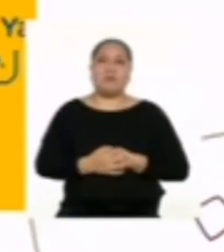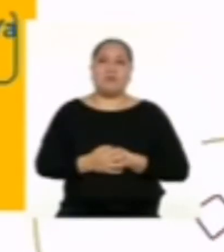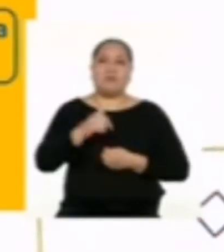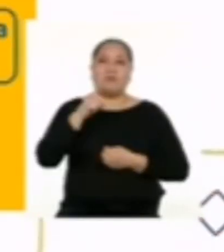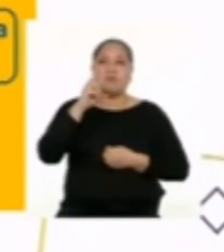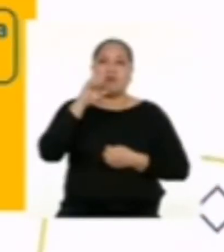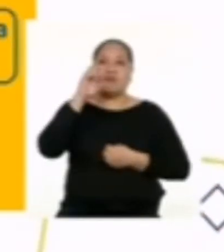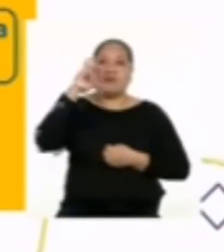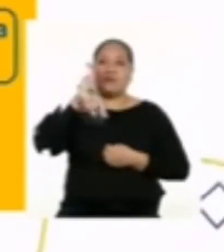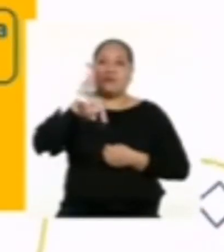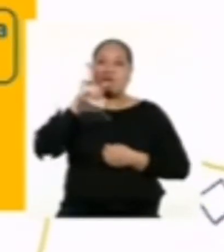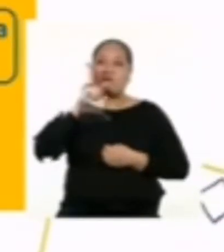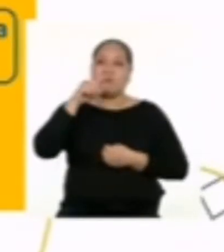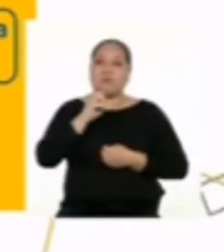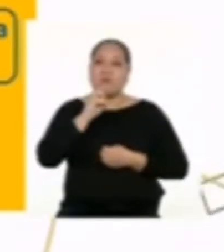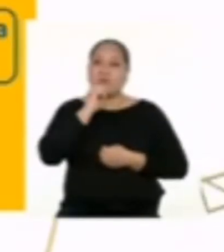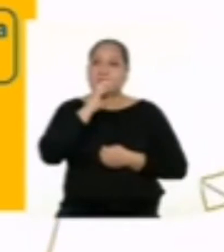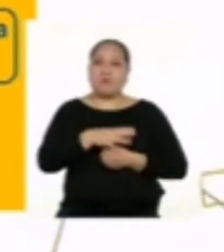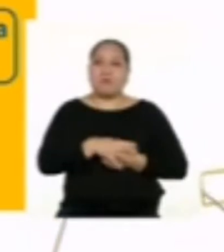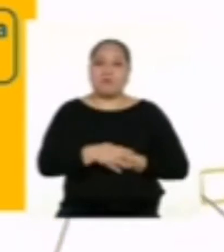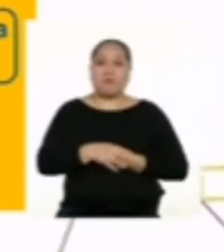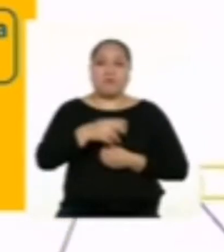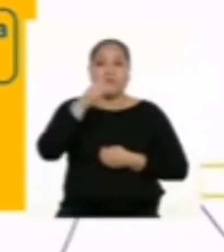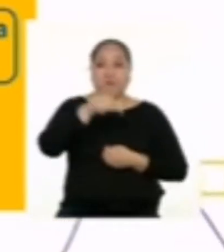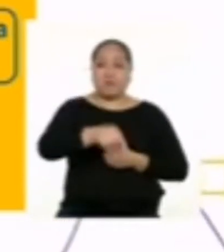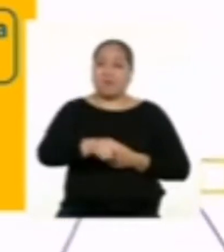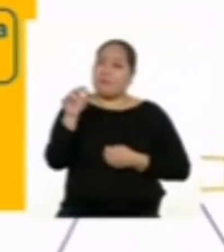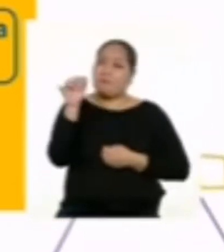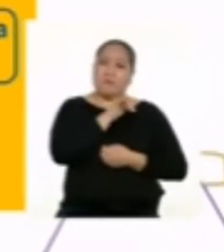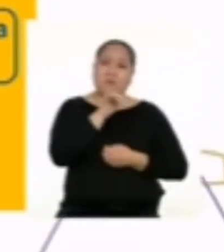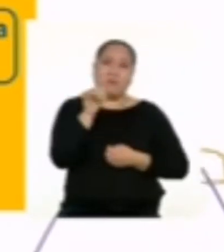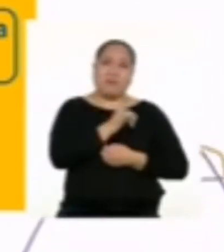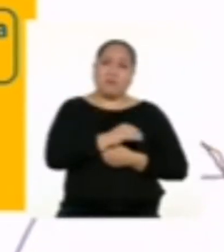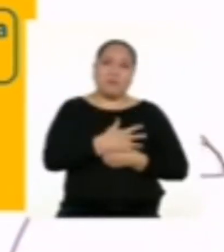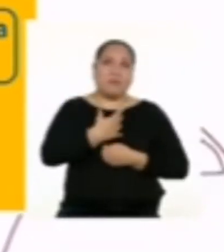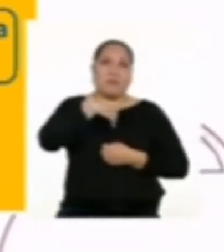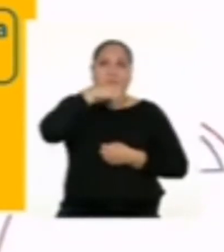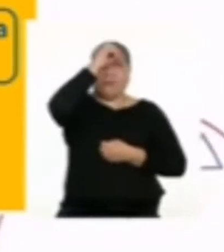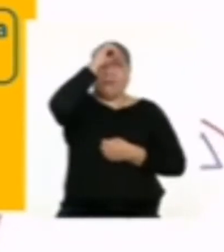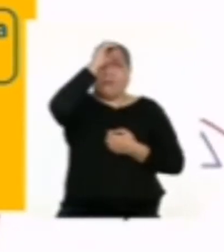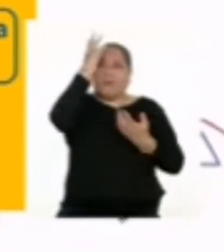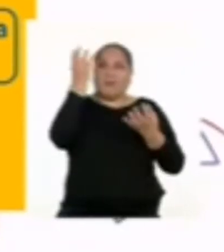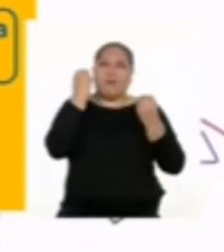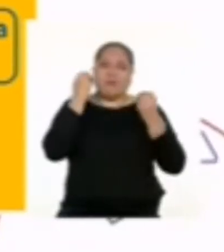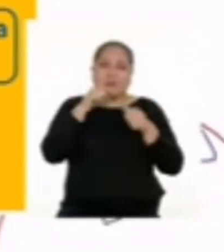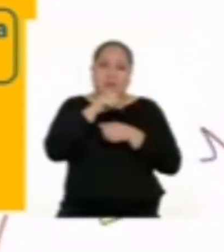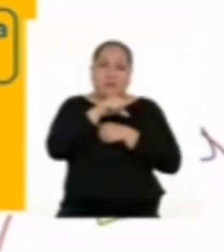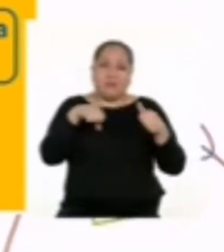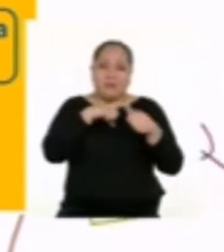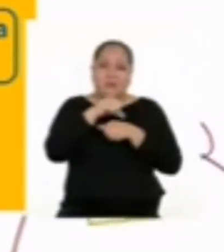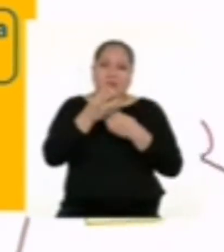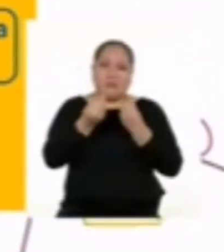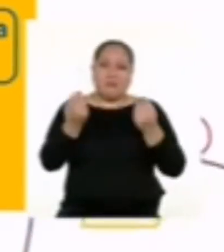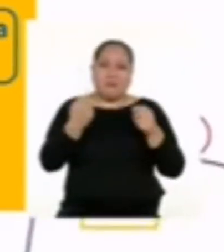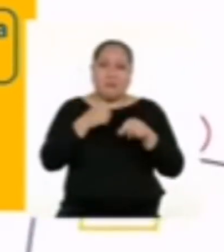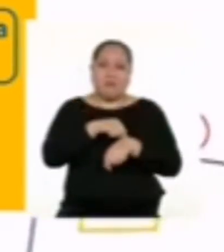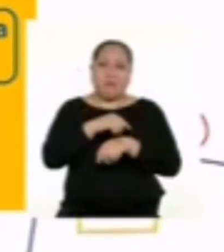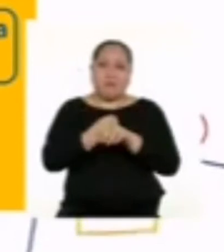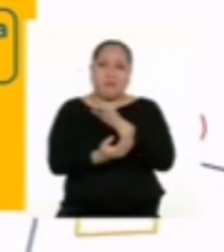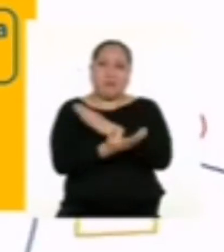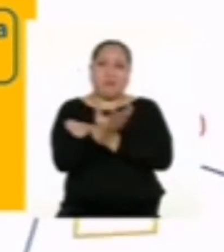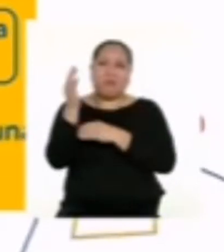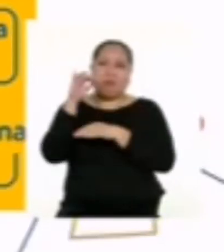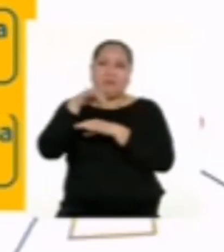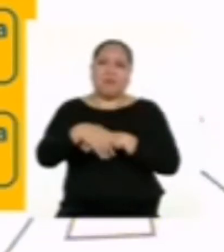Lorenzo de Contumacía le responde ¡Aquí estamos igual! ¡Ya no sabemos cómo estar juntos tanto tiempo! Y